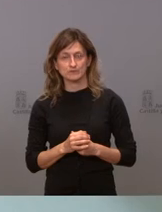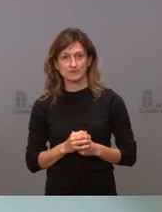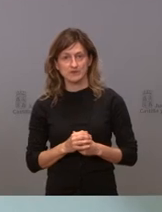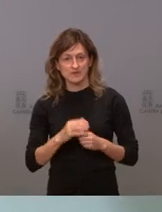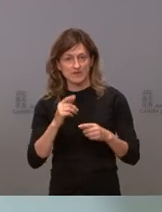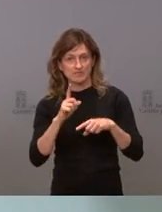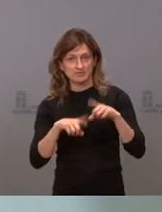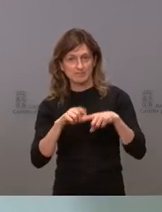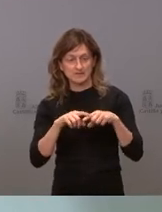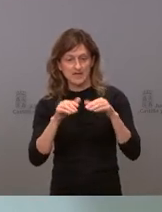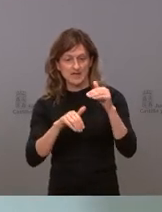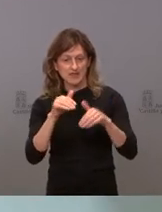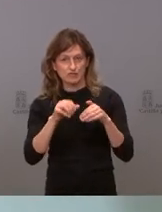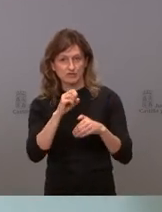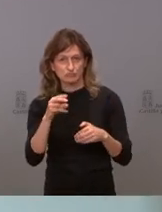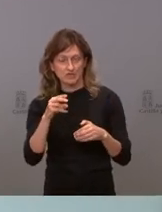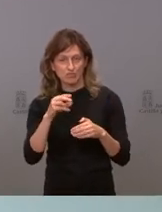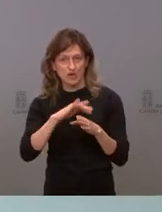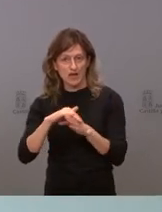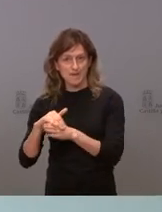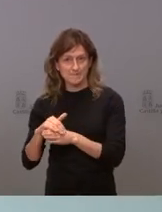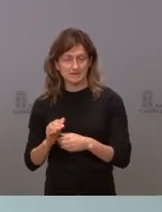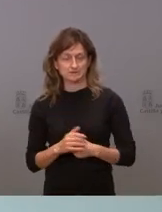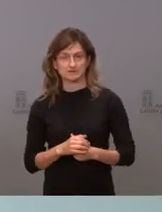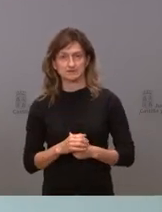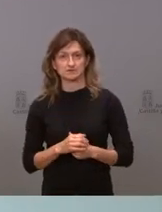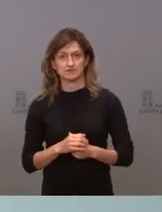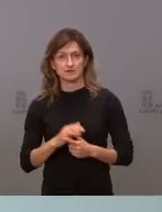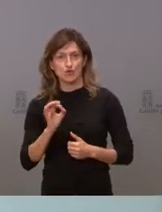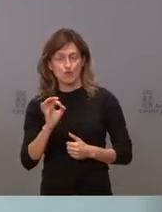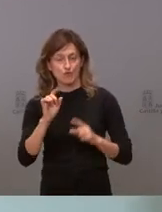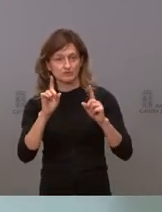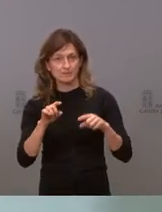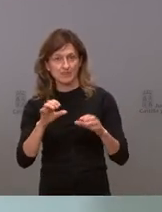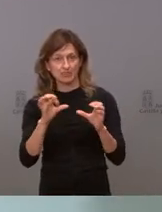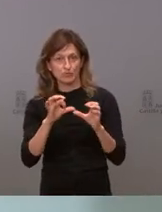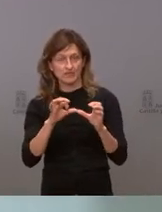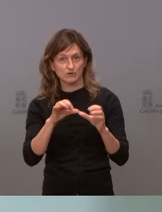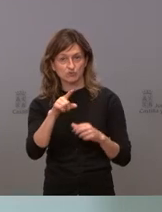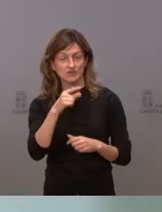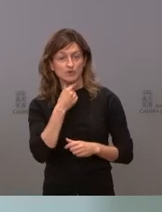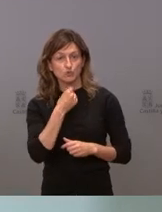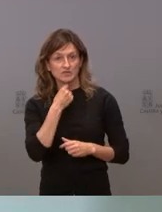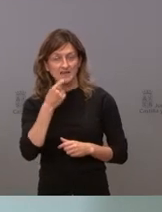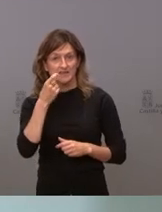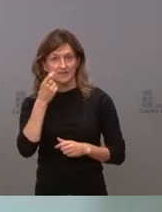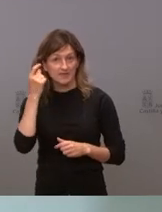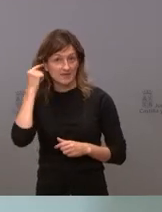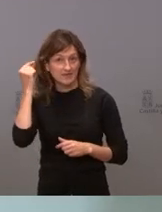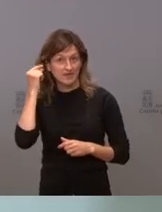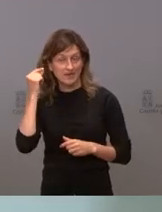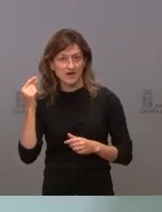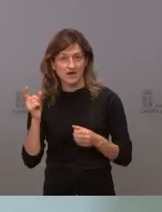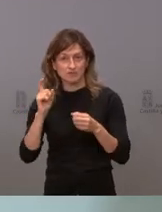del resultado de las elecciones y del de cómo y el resultado de Ciudadanos si le gustaría que Francisco Igea siguiese